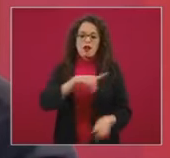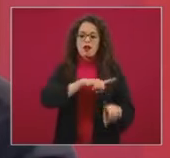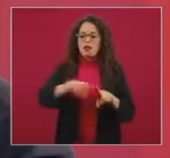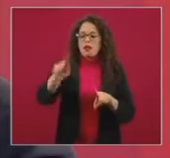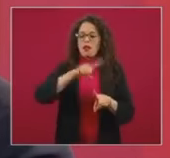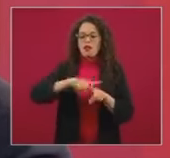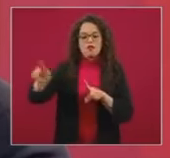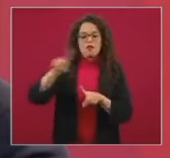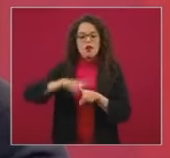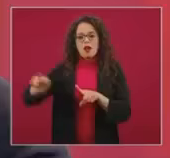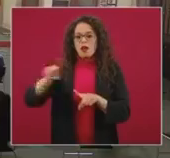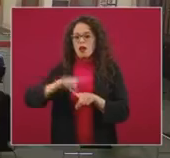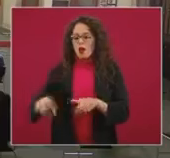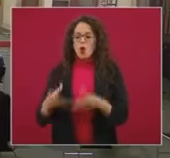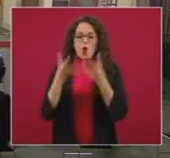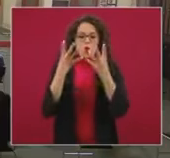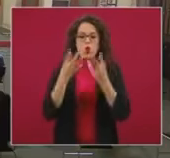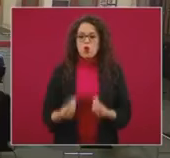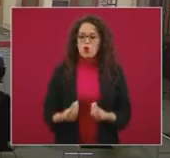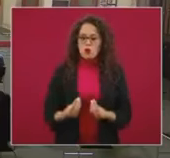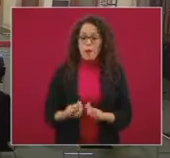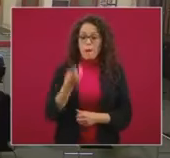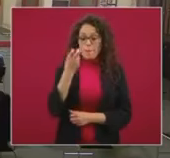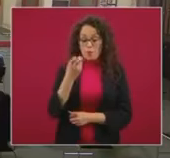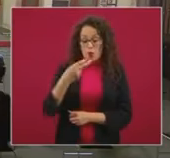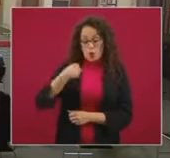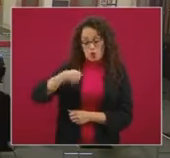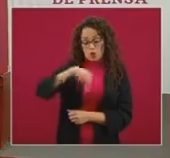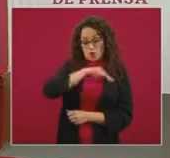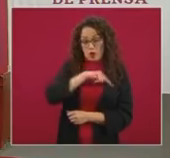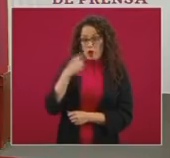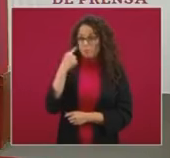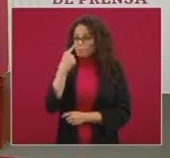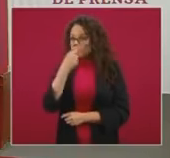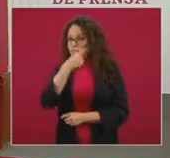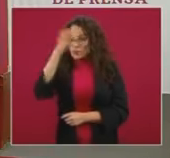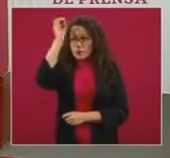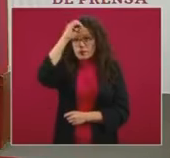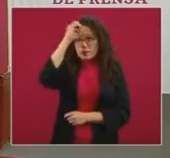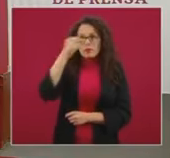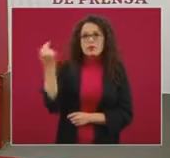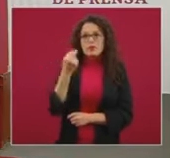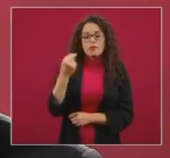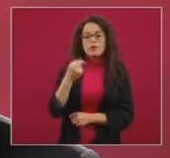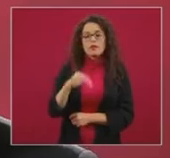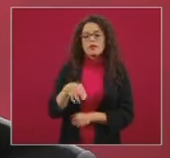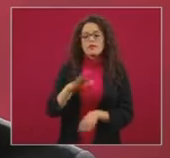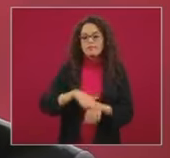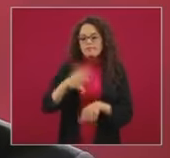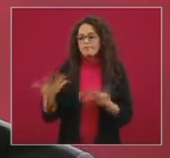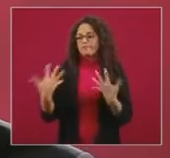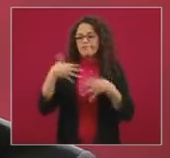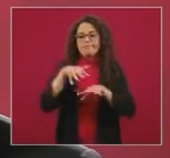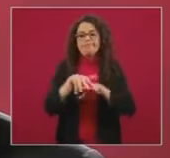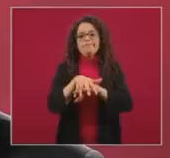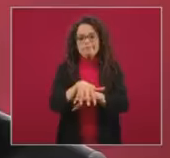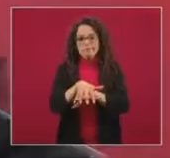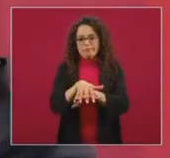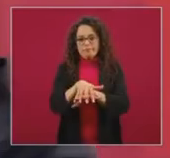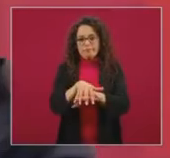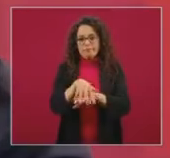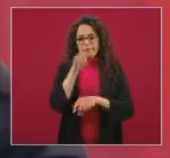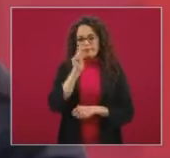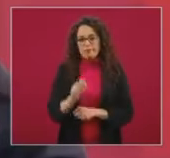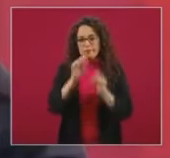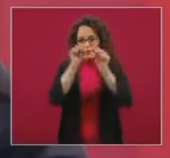es recomendable desde nuestro punto de vista tener una integración mayor del sistema de salud y desde luego una